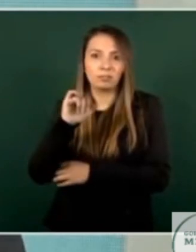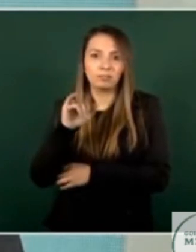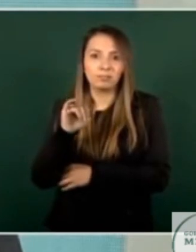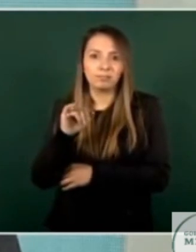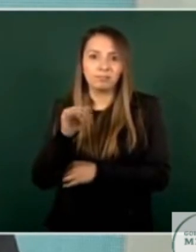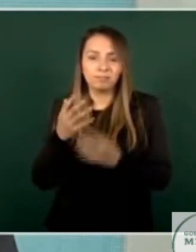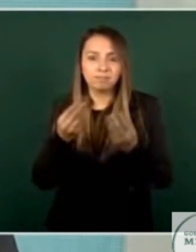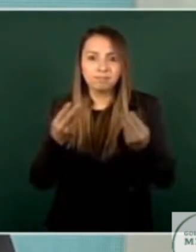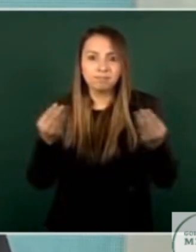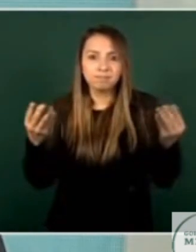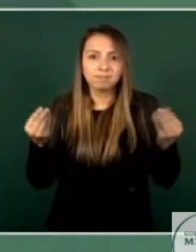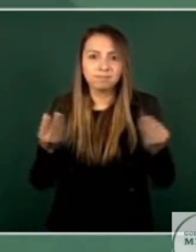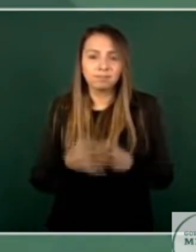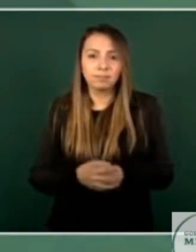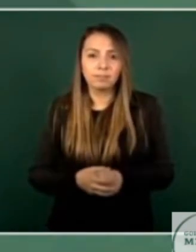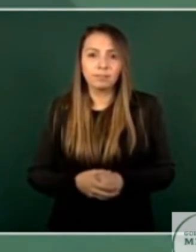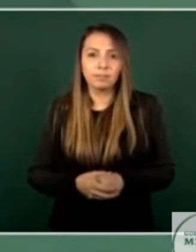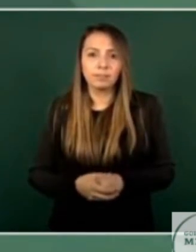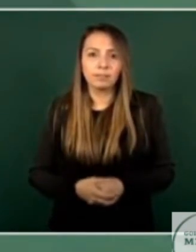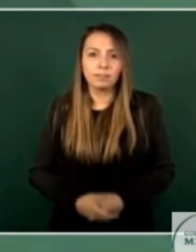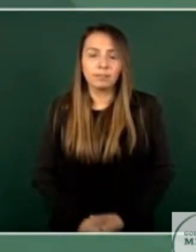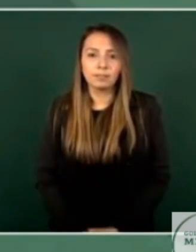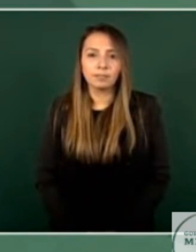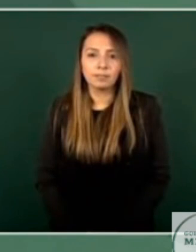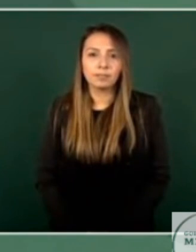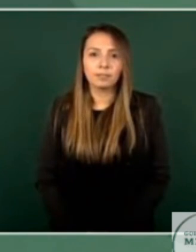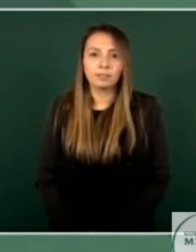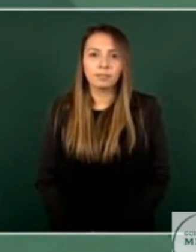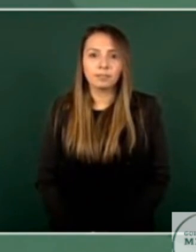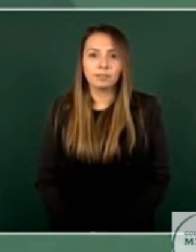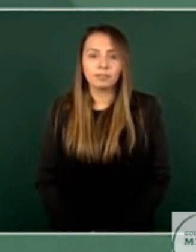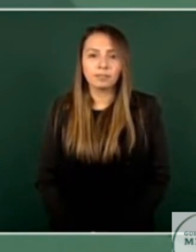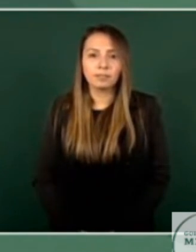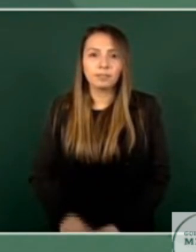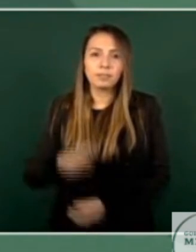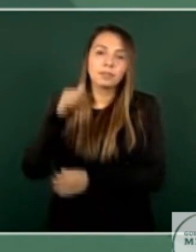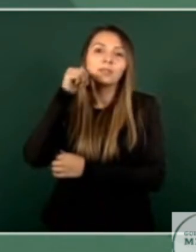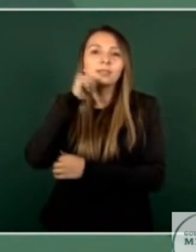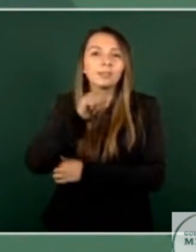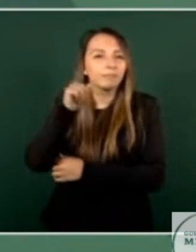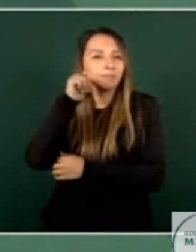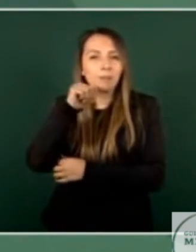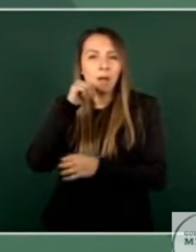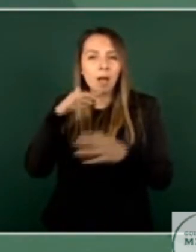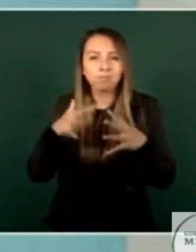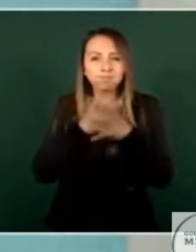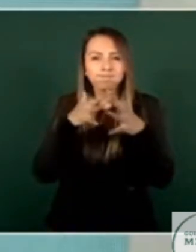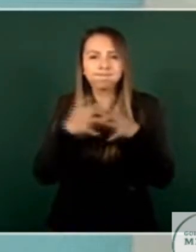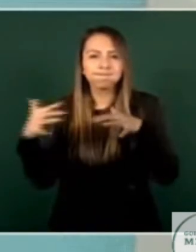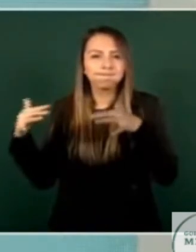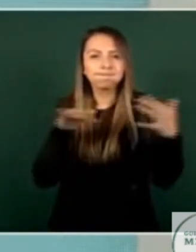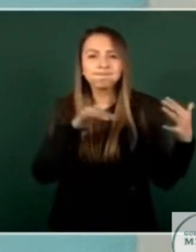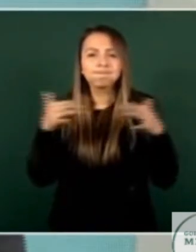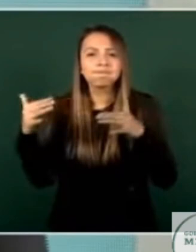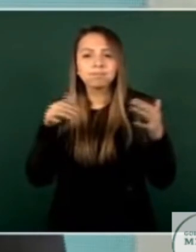en que siempre en los enfrentamientos entre fuerzas